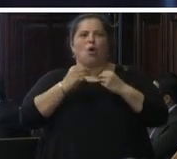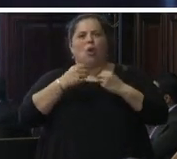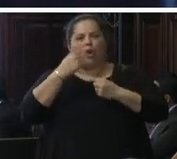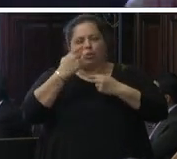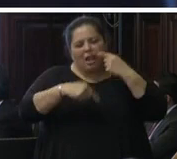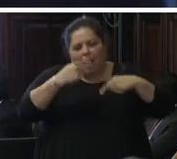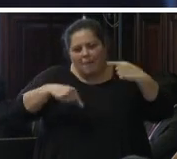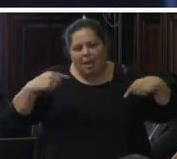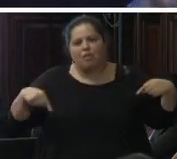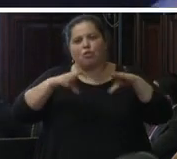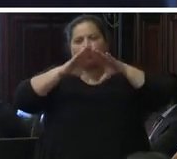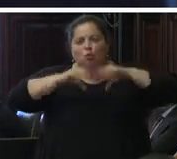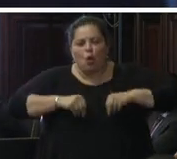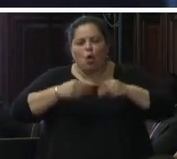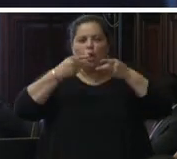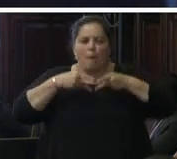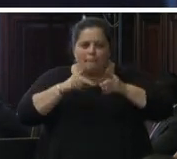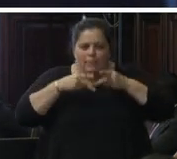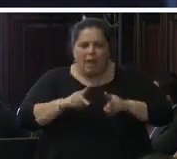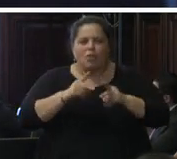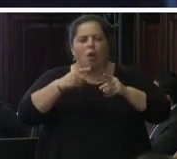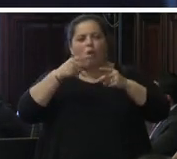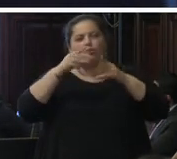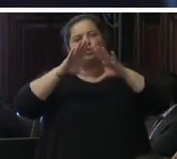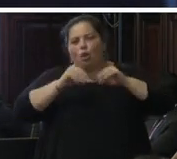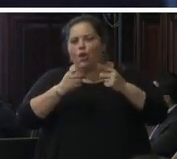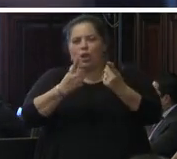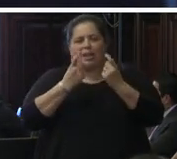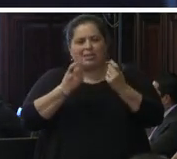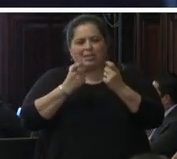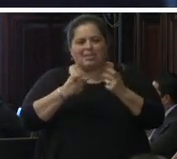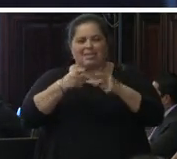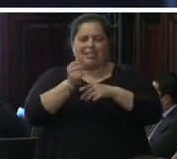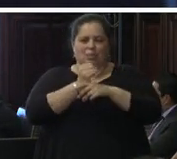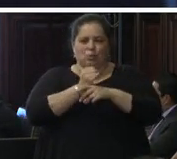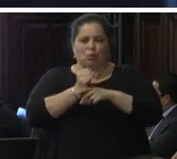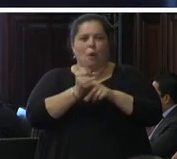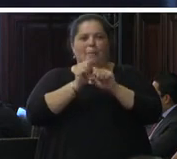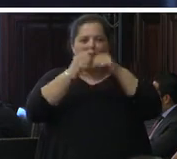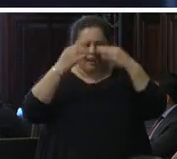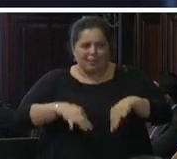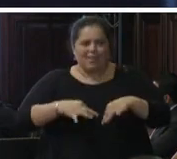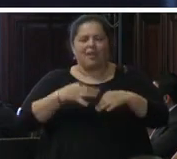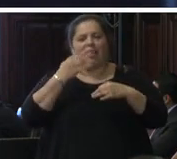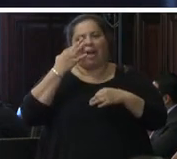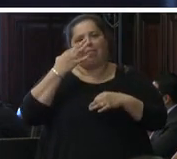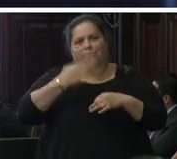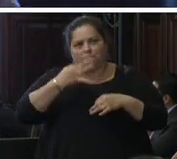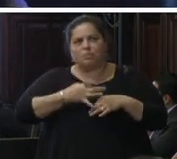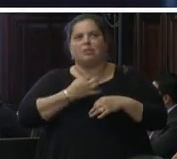y mecanismos que requiere para su efectividad el sistema